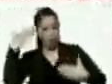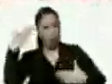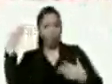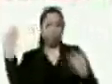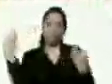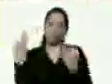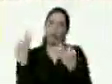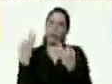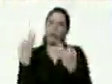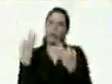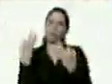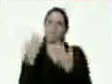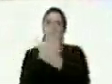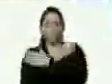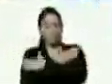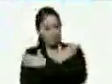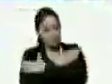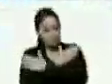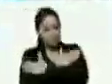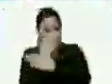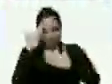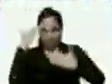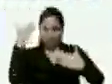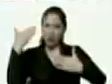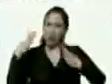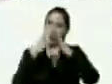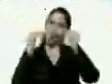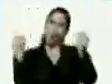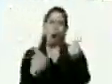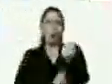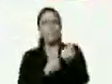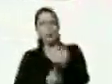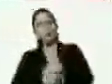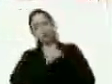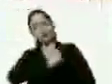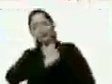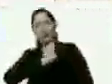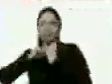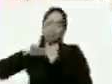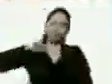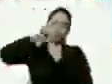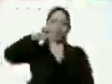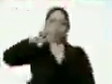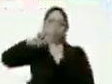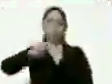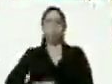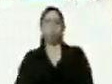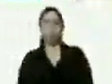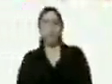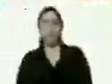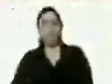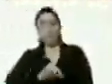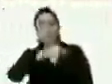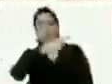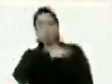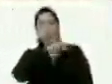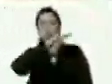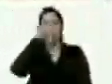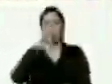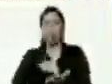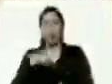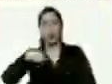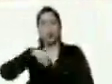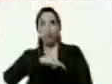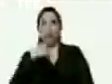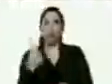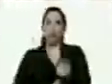verdad un saludo a todos mis hermanos camaradas compatriotas de la dirección nacional a nuestro